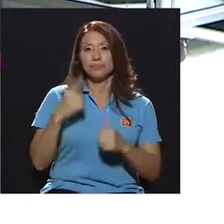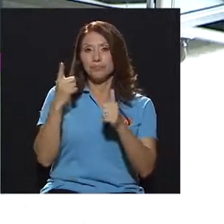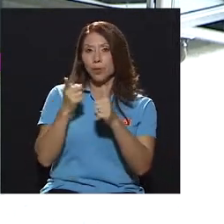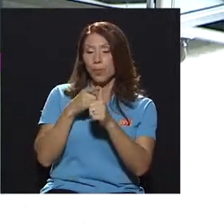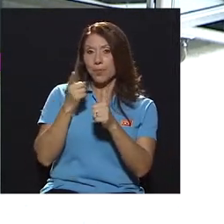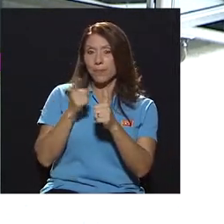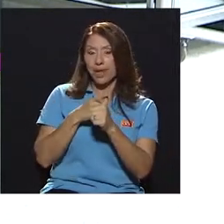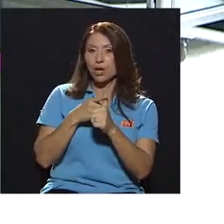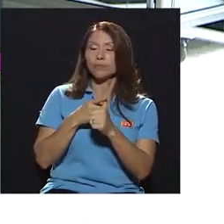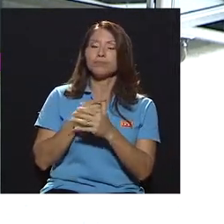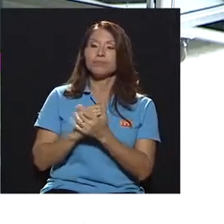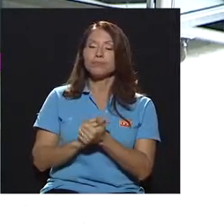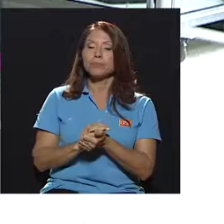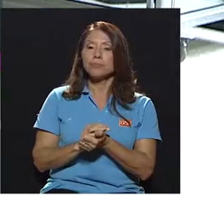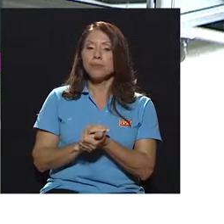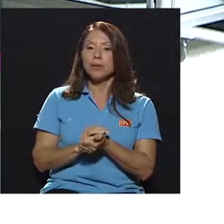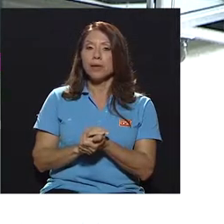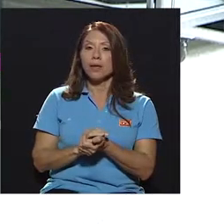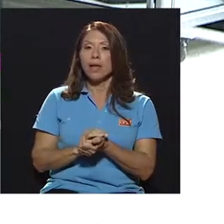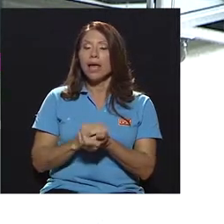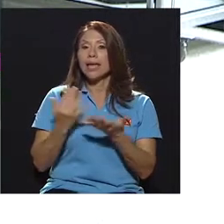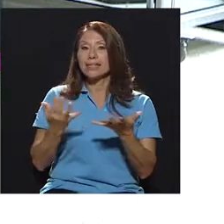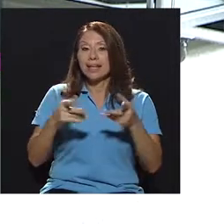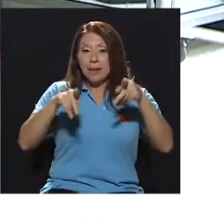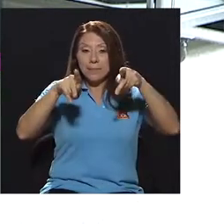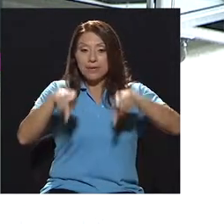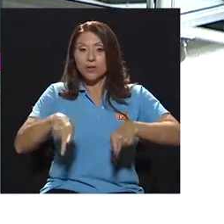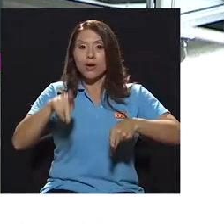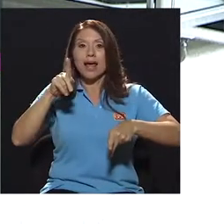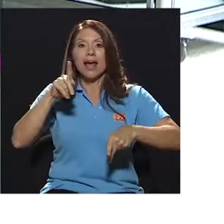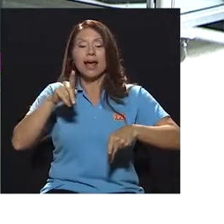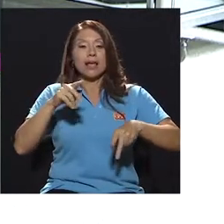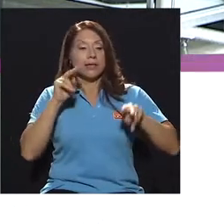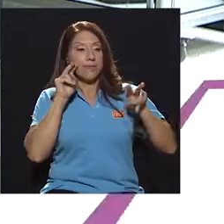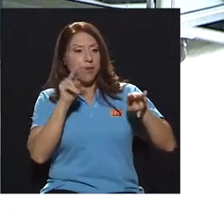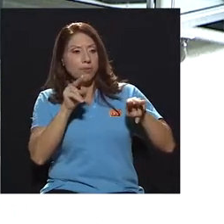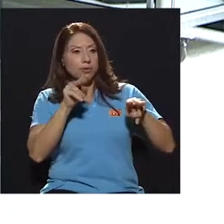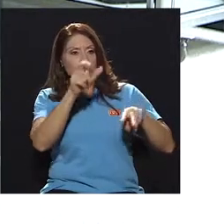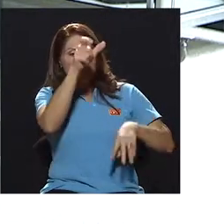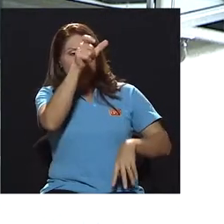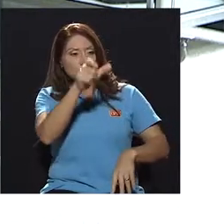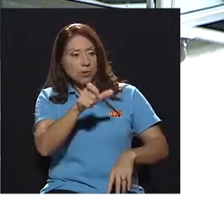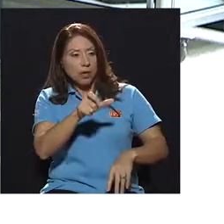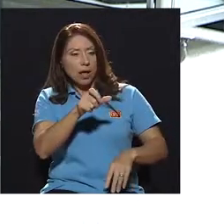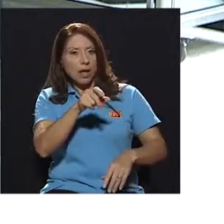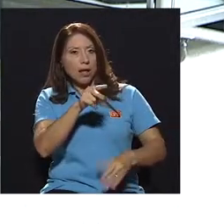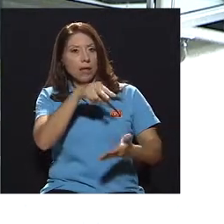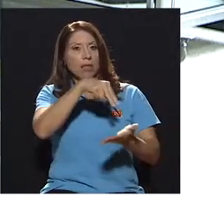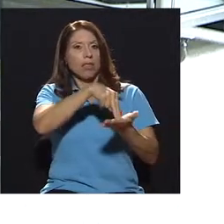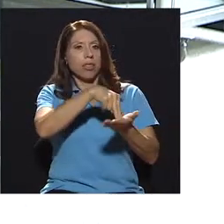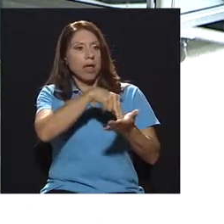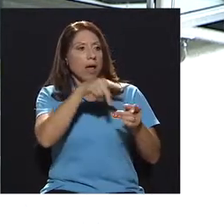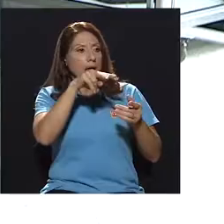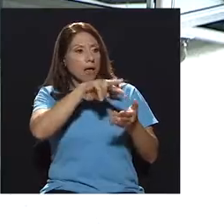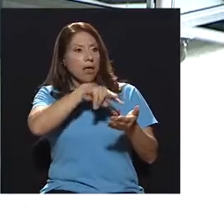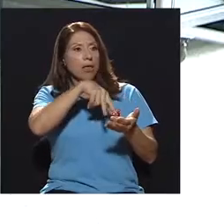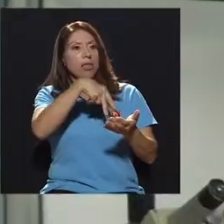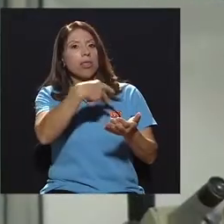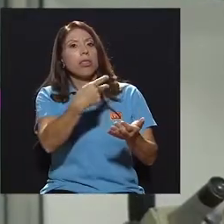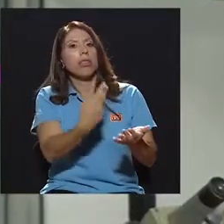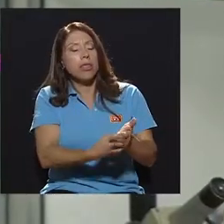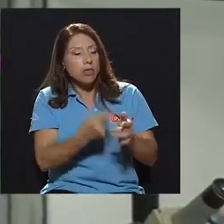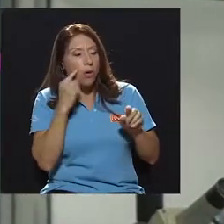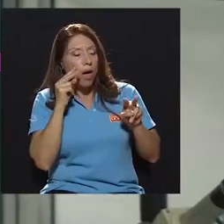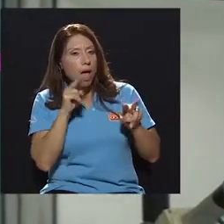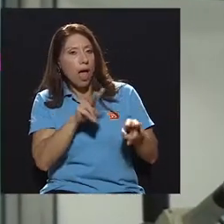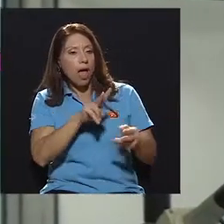¿verdad? Ok. Lo primero es, como les comentaba, la persona tiene que desplomarse. Ok. Estamos, yo soy testigo de que